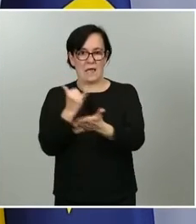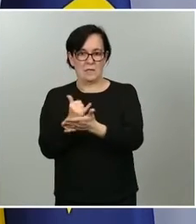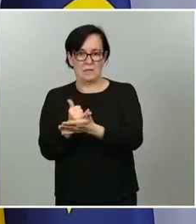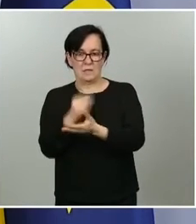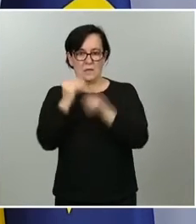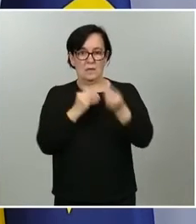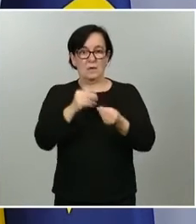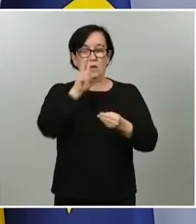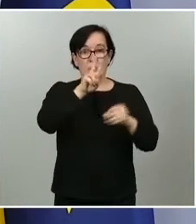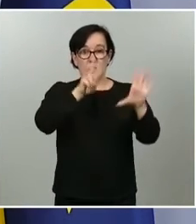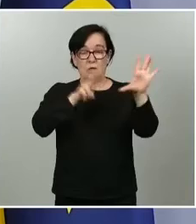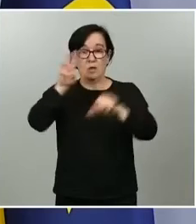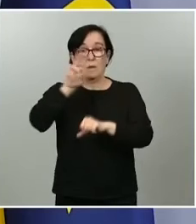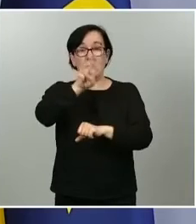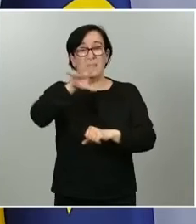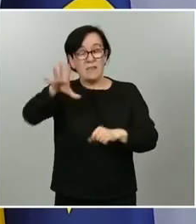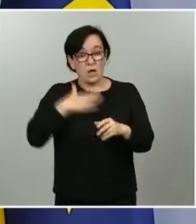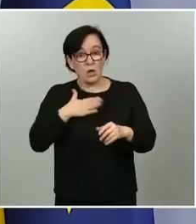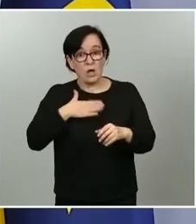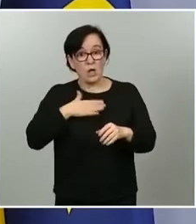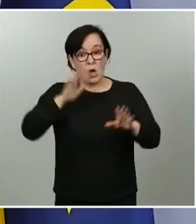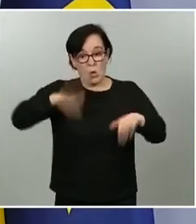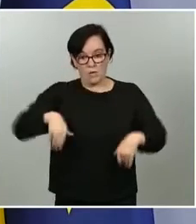261.225 de los cuales la última semana